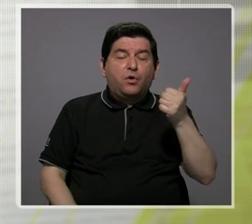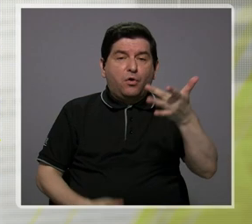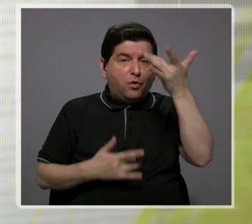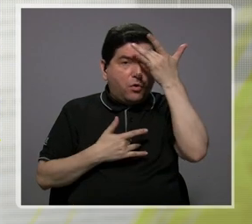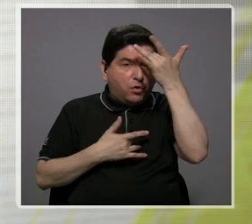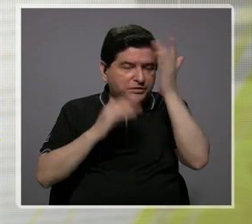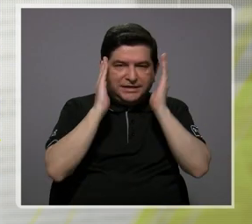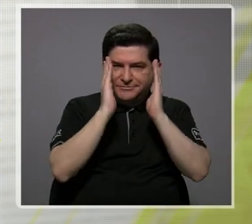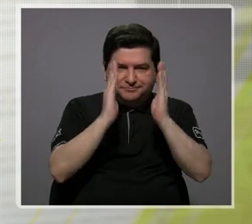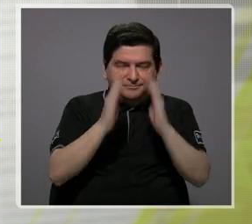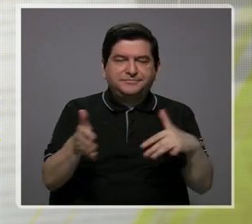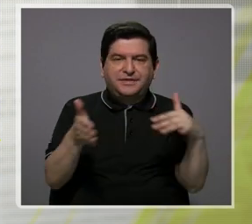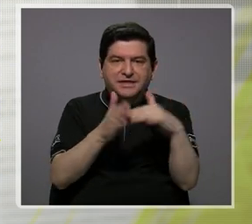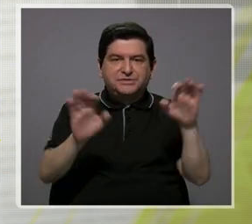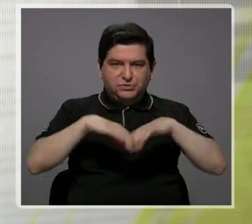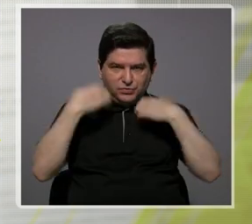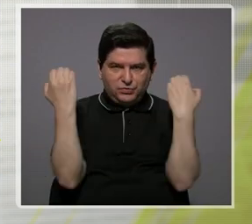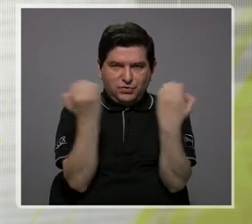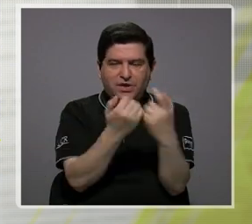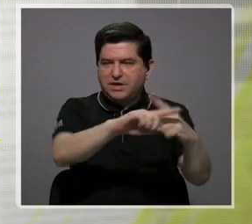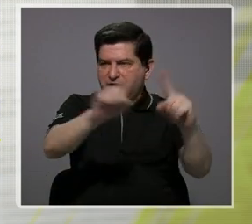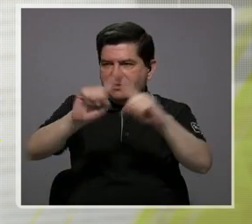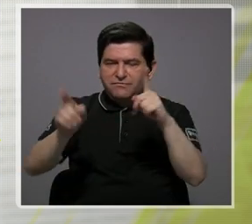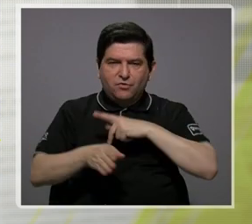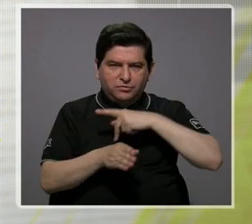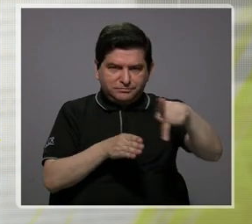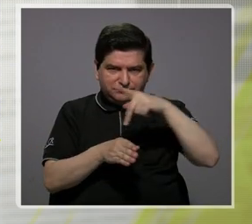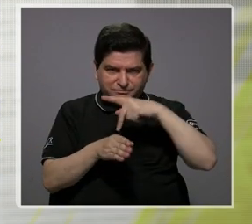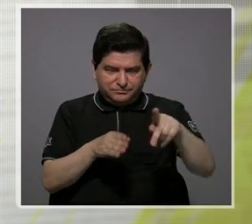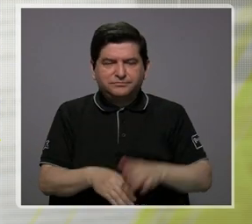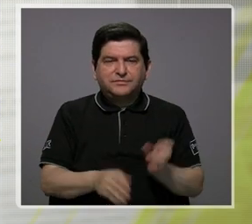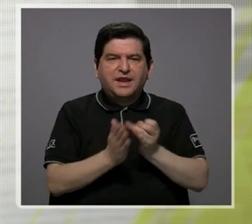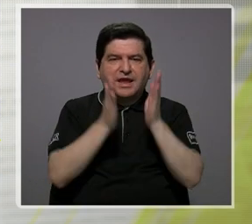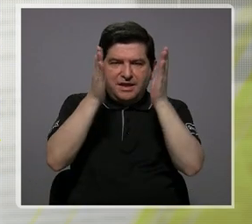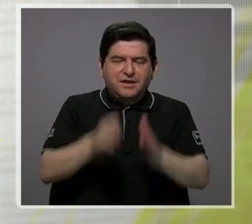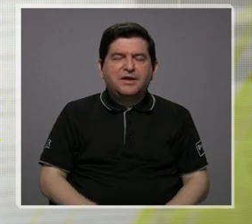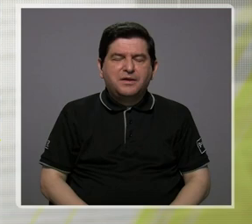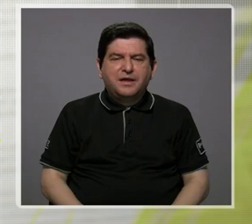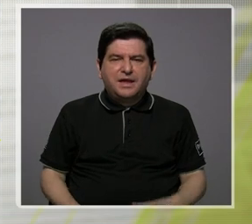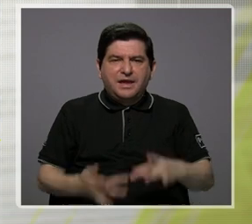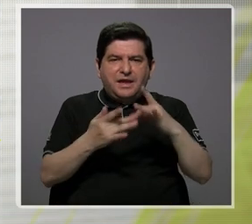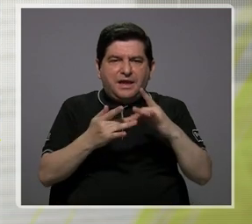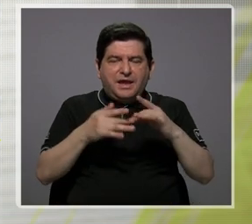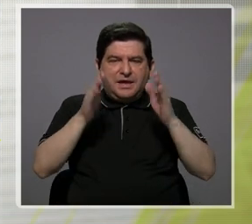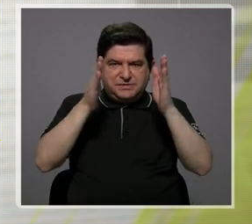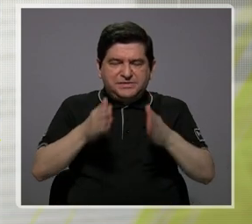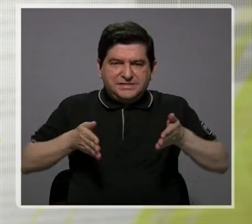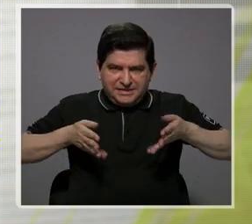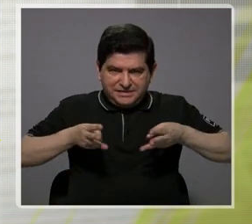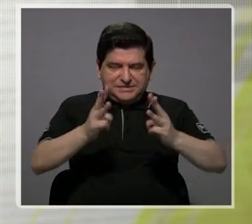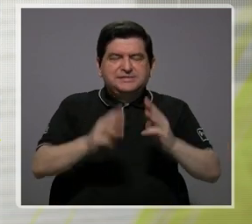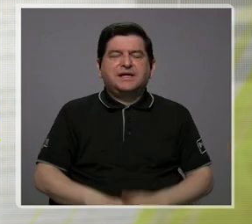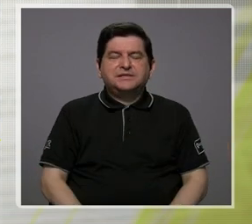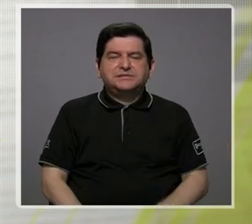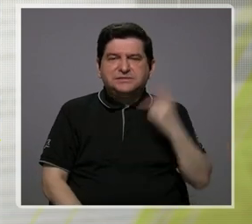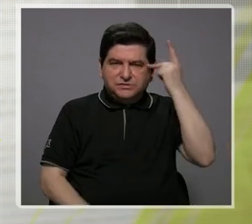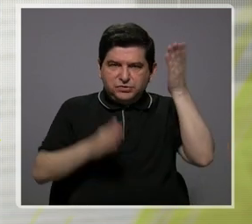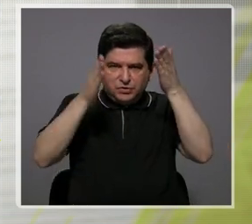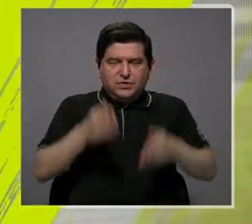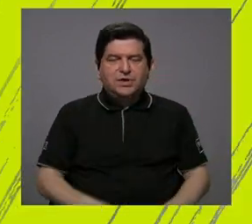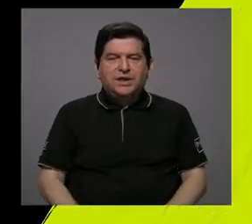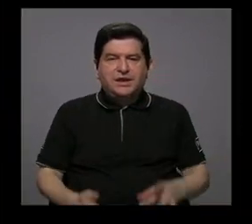este estudio que se hizo con un equipo interdisciplinario, investigadores, metodólogos, politólogos, salubristas,